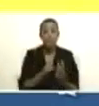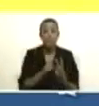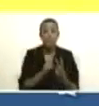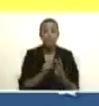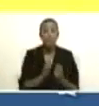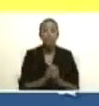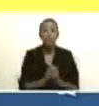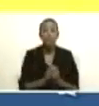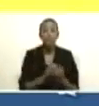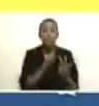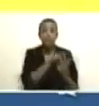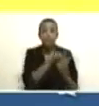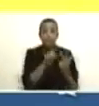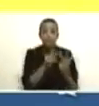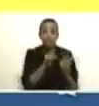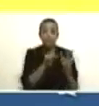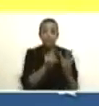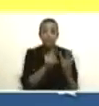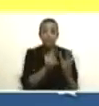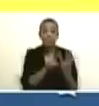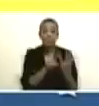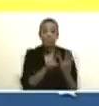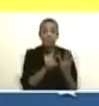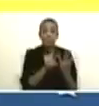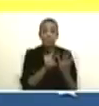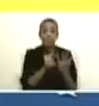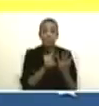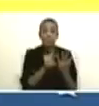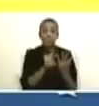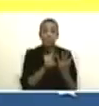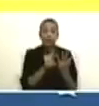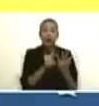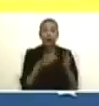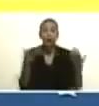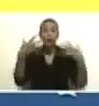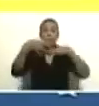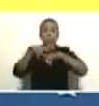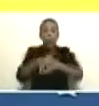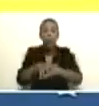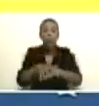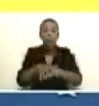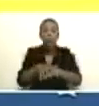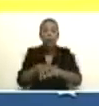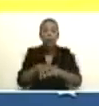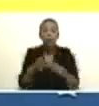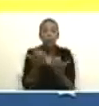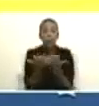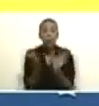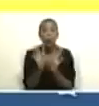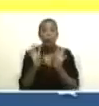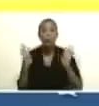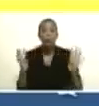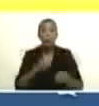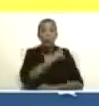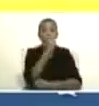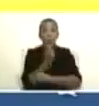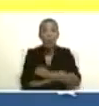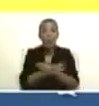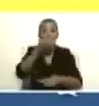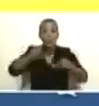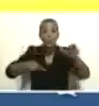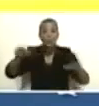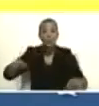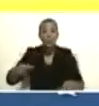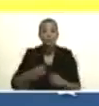a los miembros del Consejo Moral Republicano el Poder Ciudadano